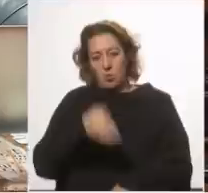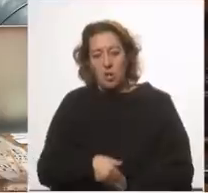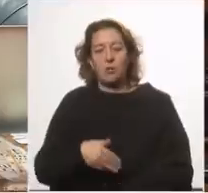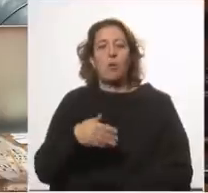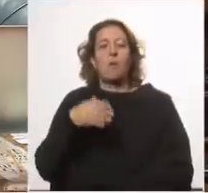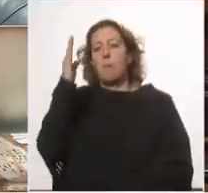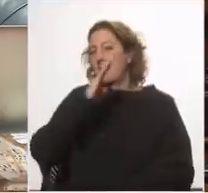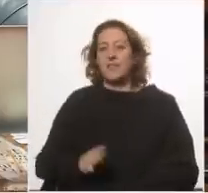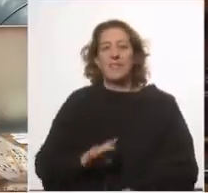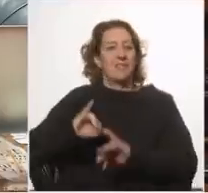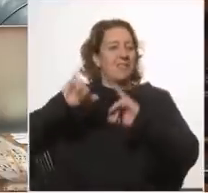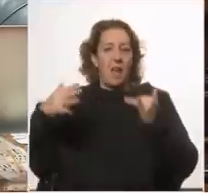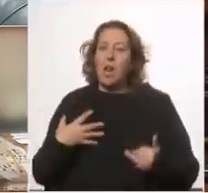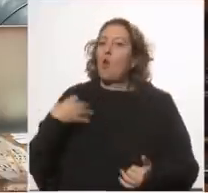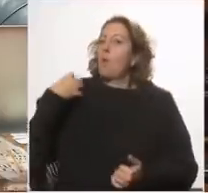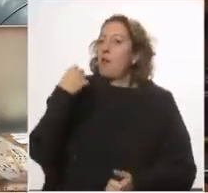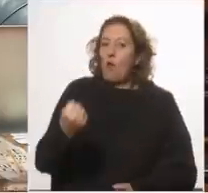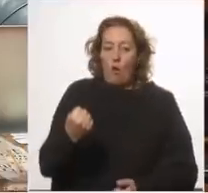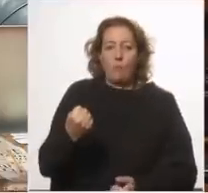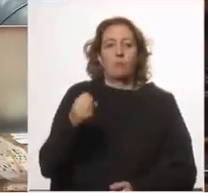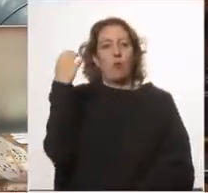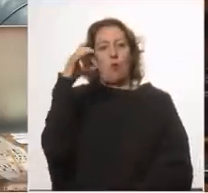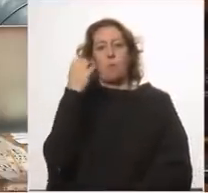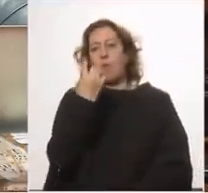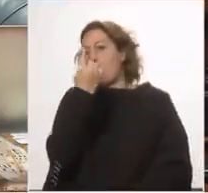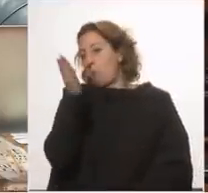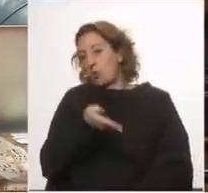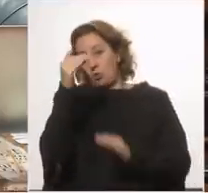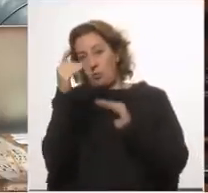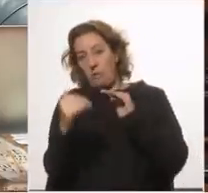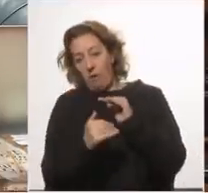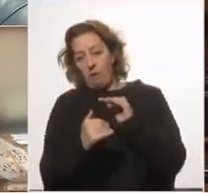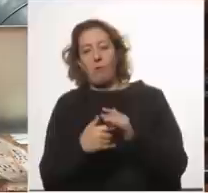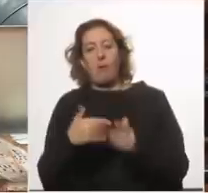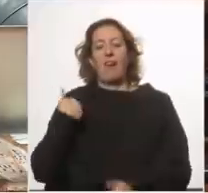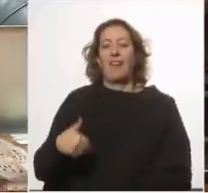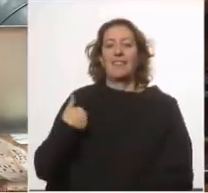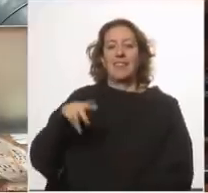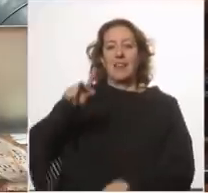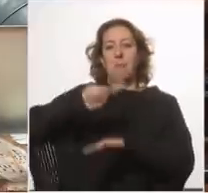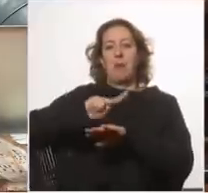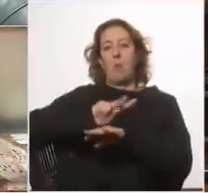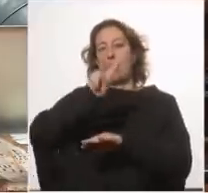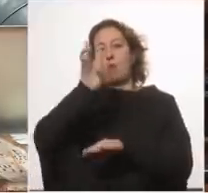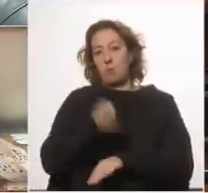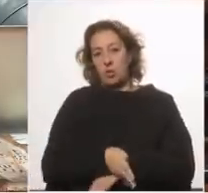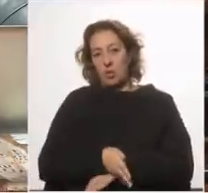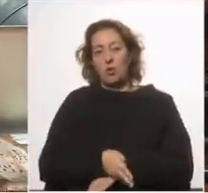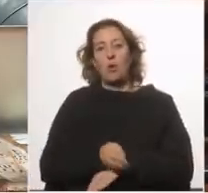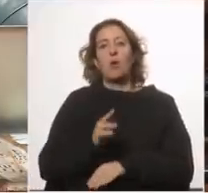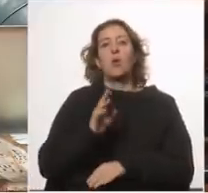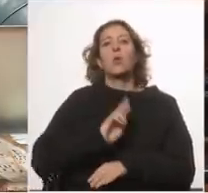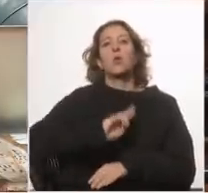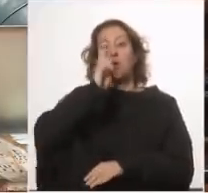y tiene los mismos niveles del 19 Colombia está 1% por debajo Argentina Paraguay 2% y Uruguay todavía está 4